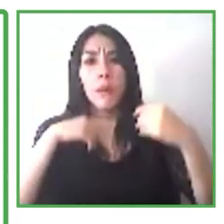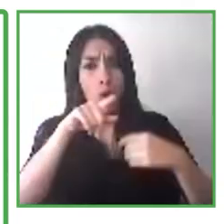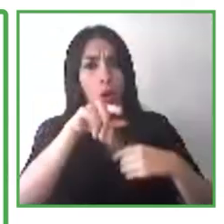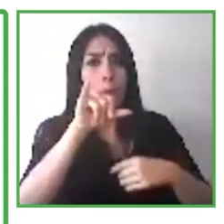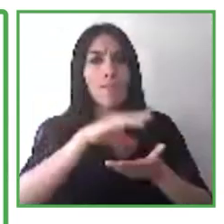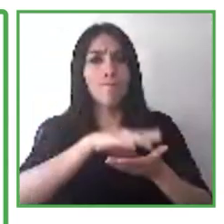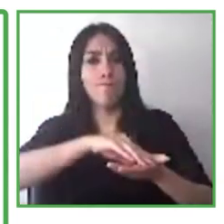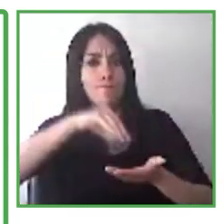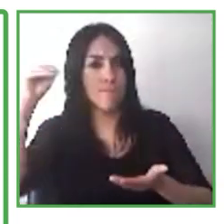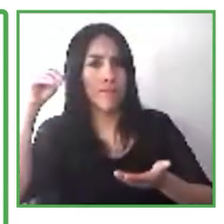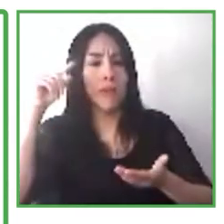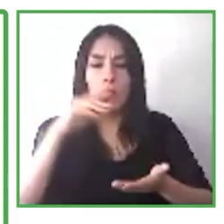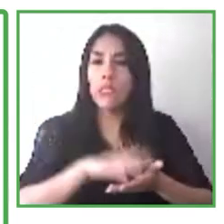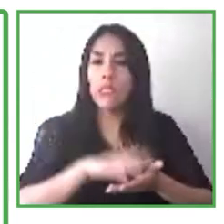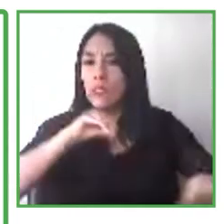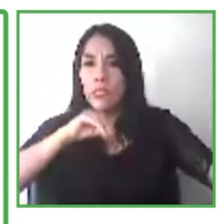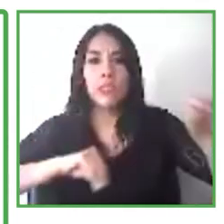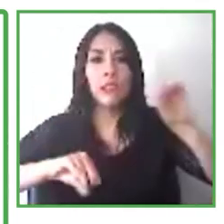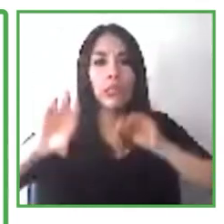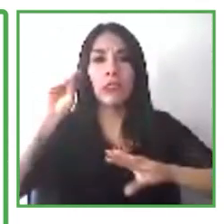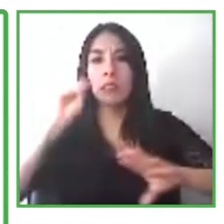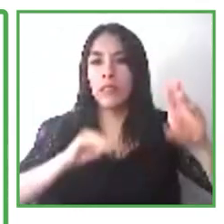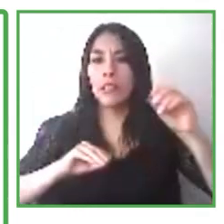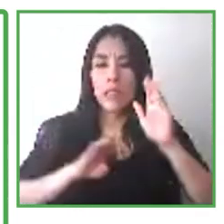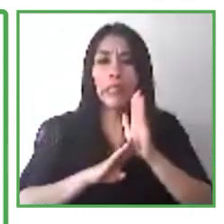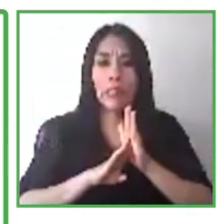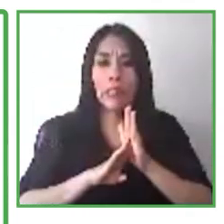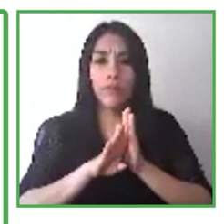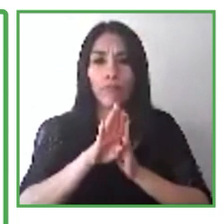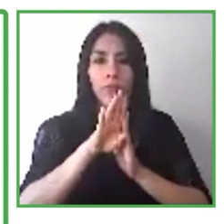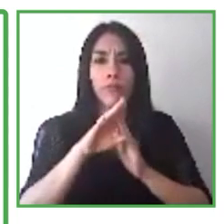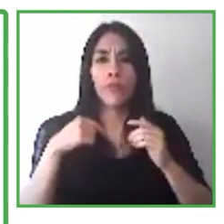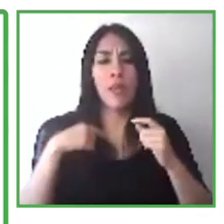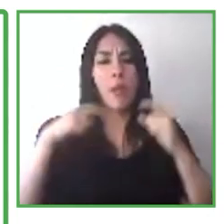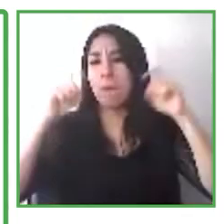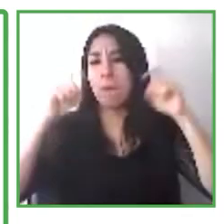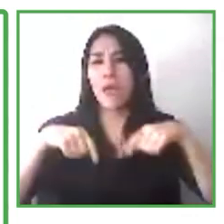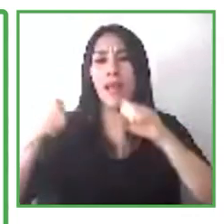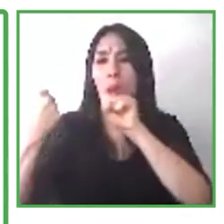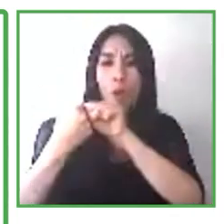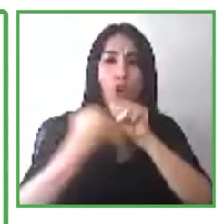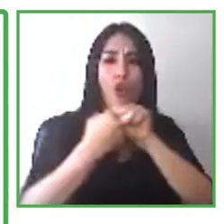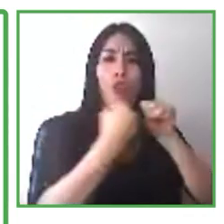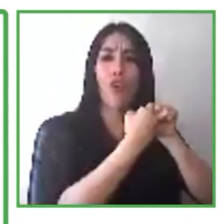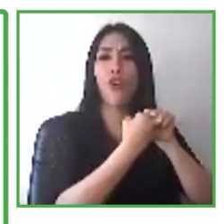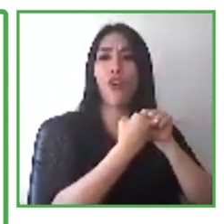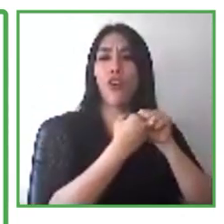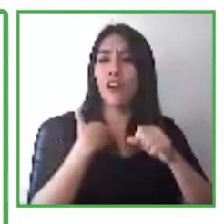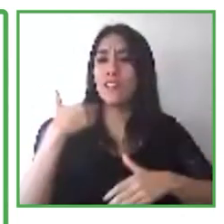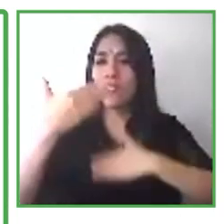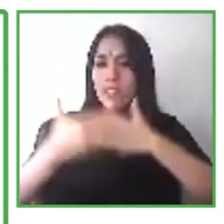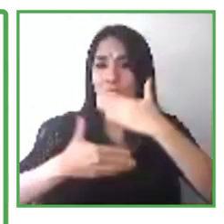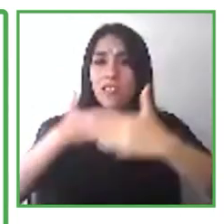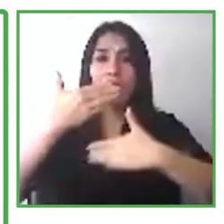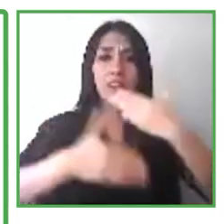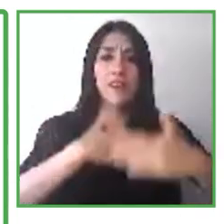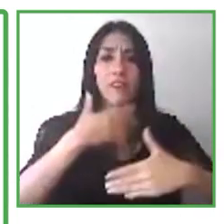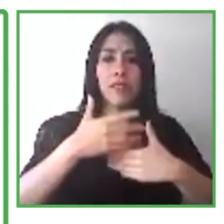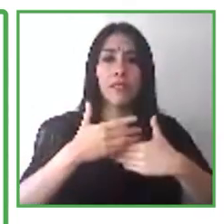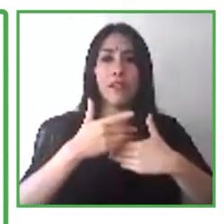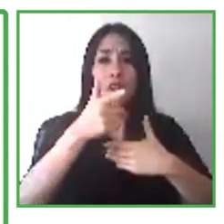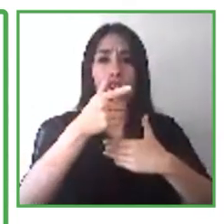que se requieren en la fuerza laboral. Y también crear sociedades con empleadores